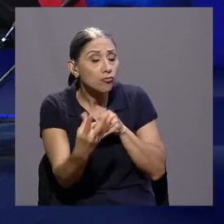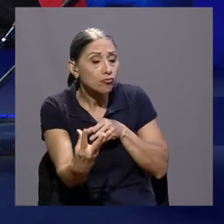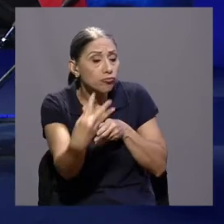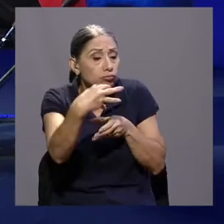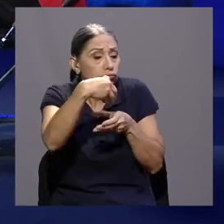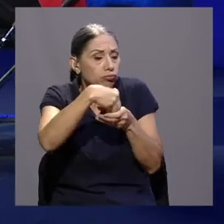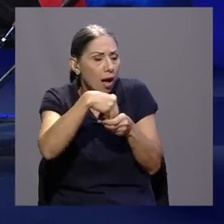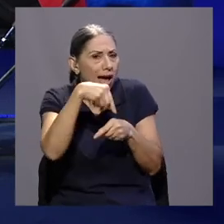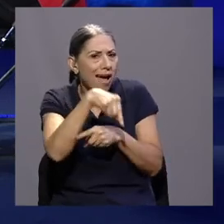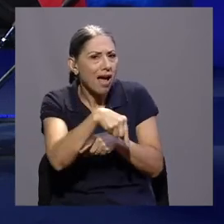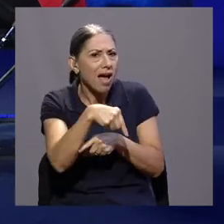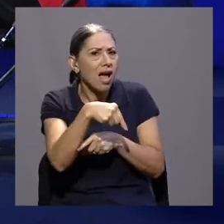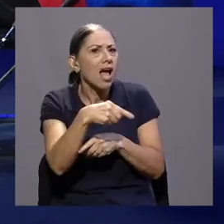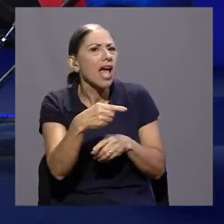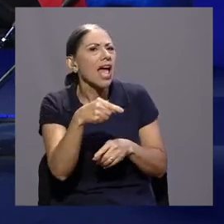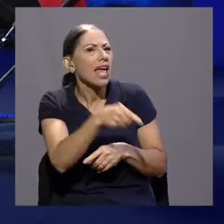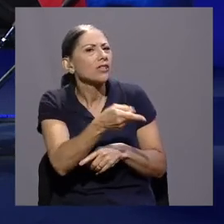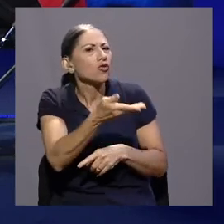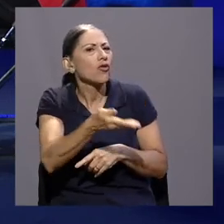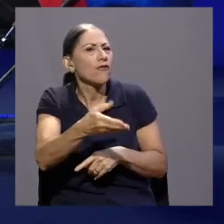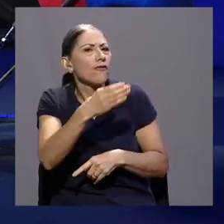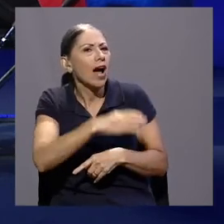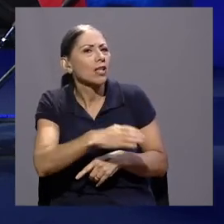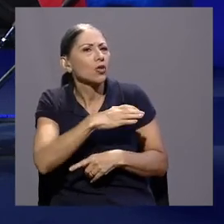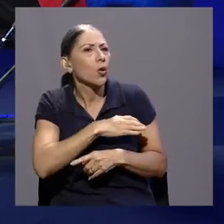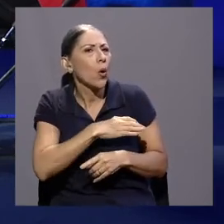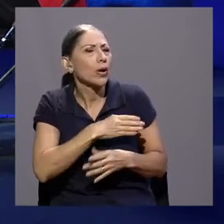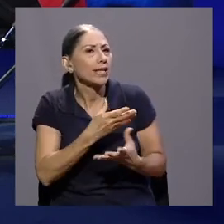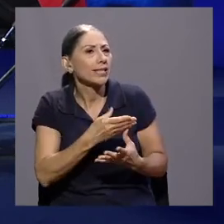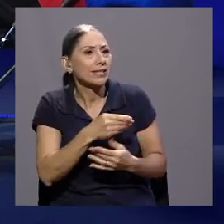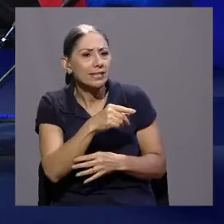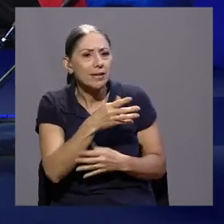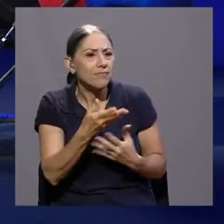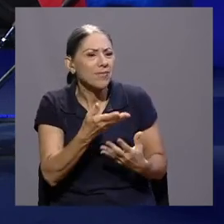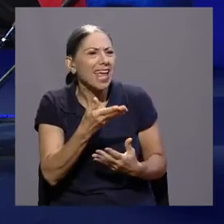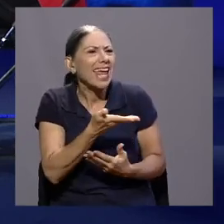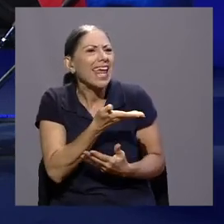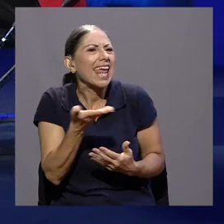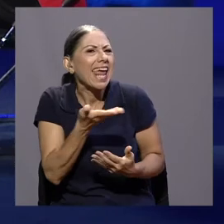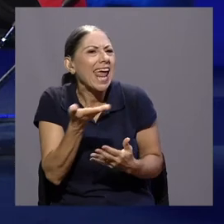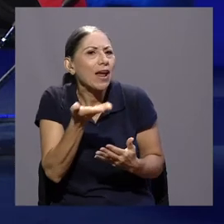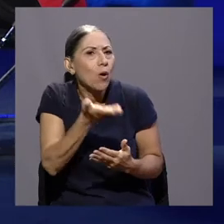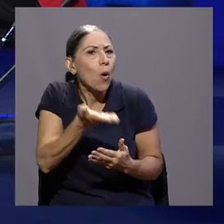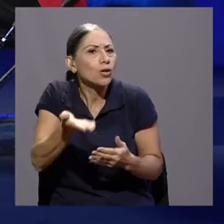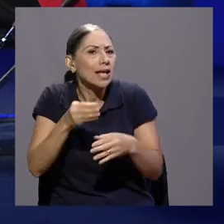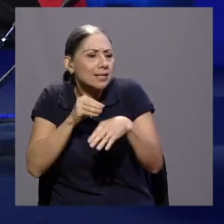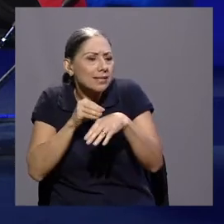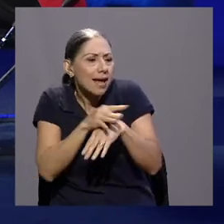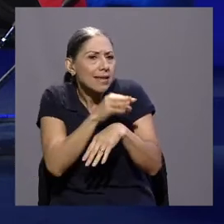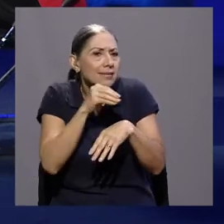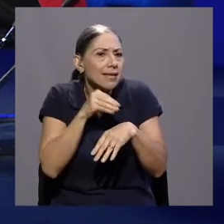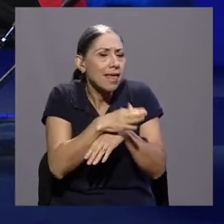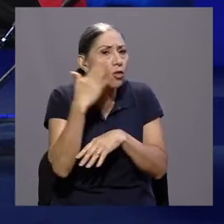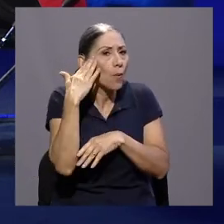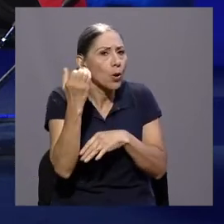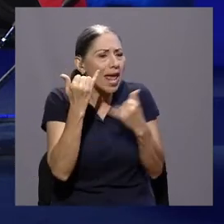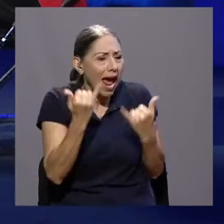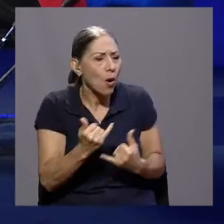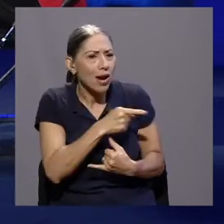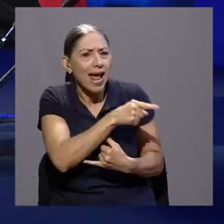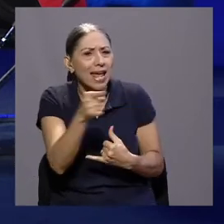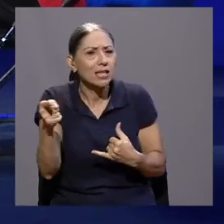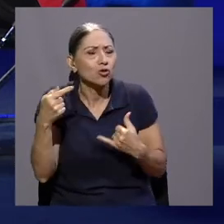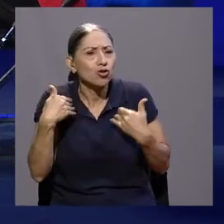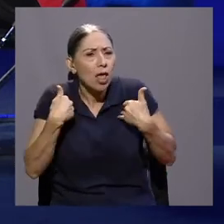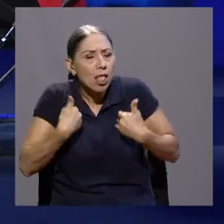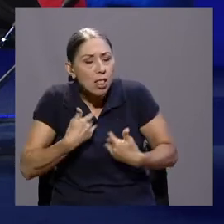conocimiento de cuáles son esos factores. ¿Mencionan estas personas cuáles factores están incidiendo en que ellos presenten este